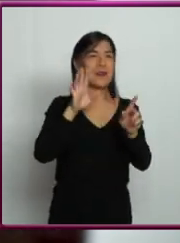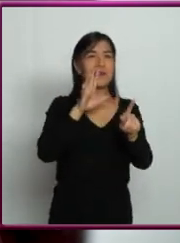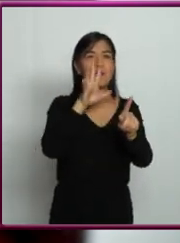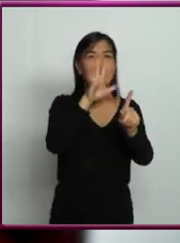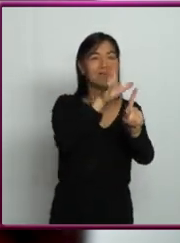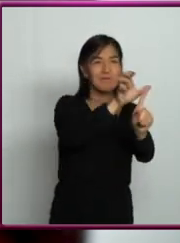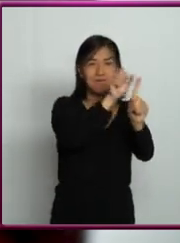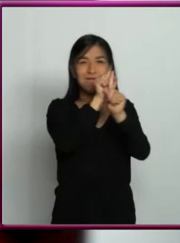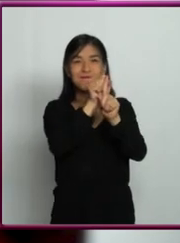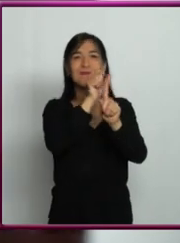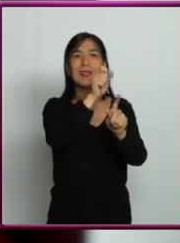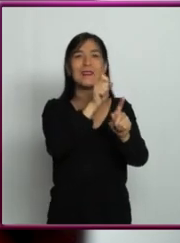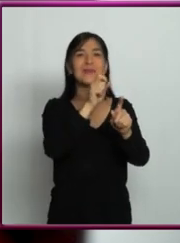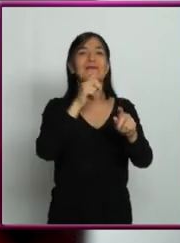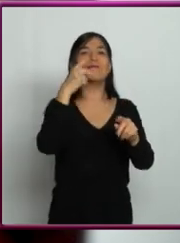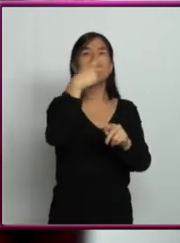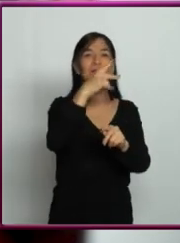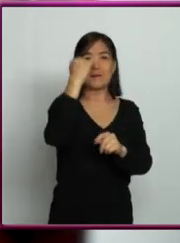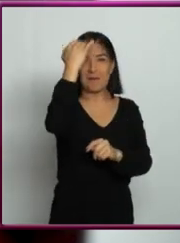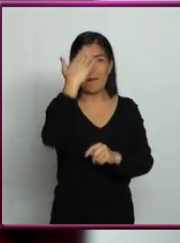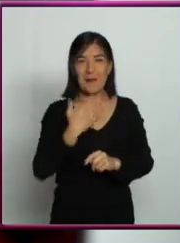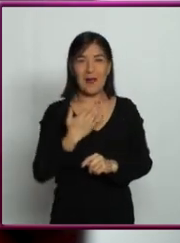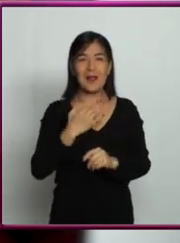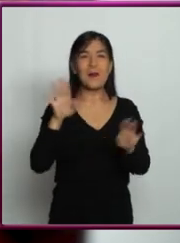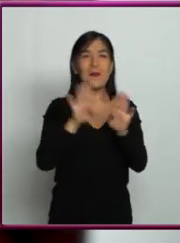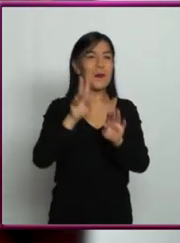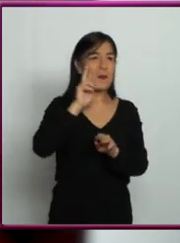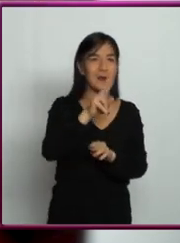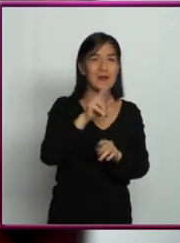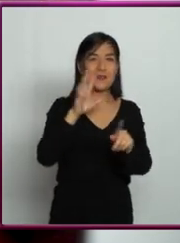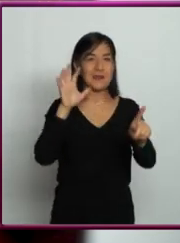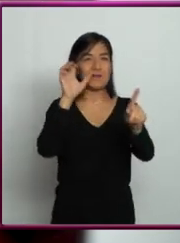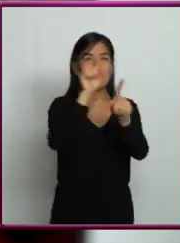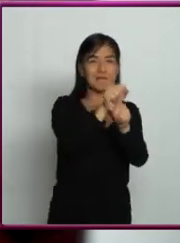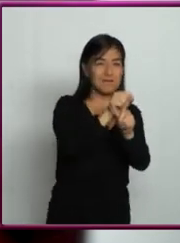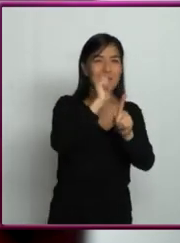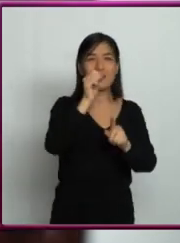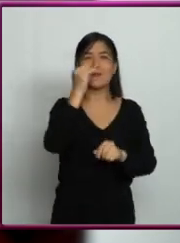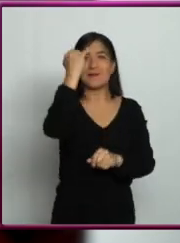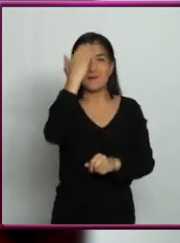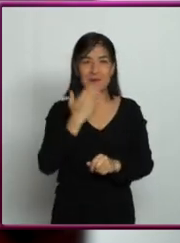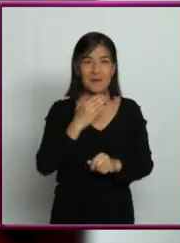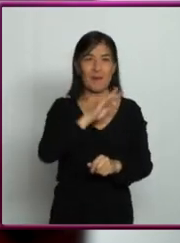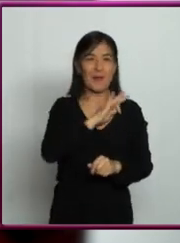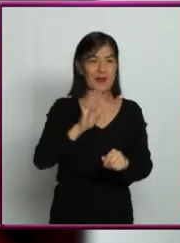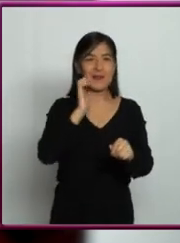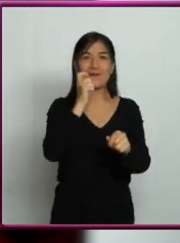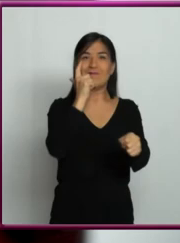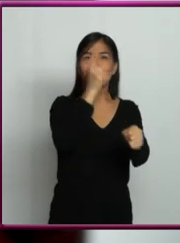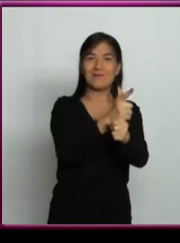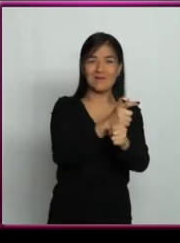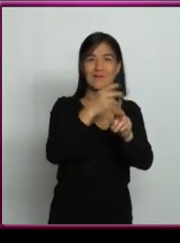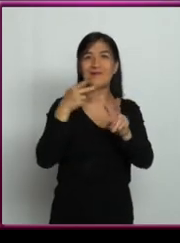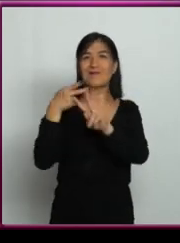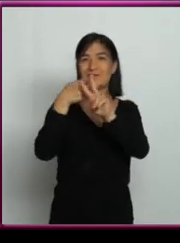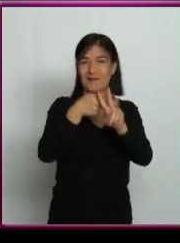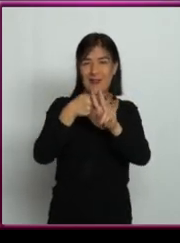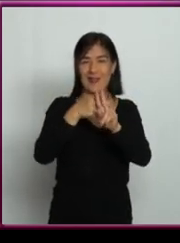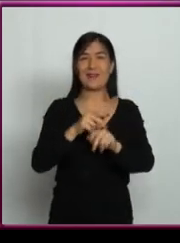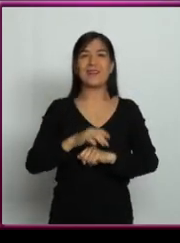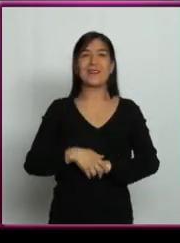imagen de estos exoplanetas. ¿Cómo es ese proceso de captar imágenes para poder descubrir estos exoplanetas? Bueno,